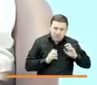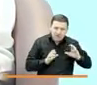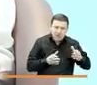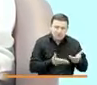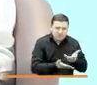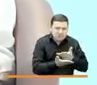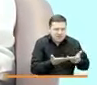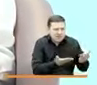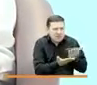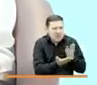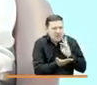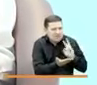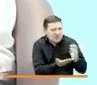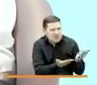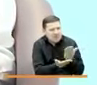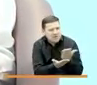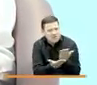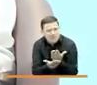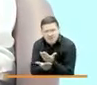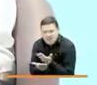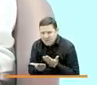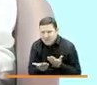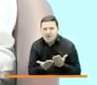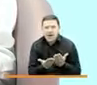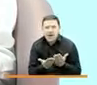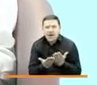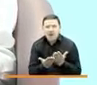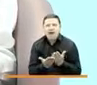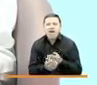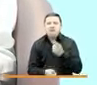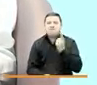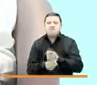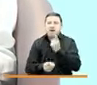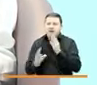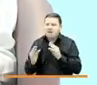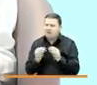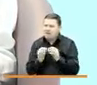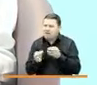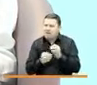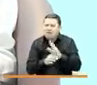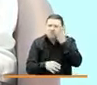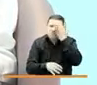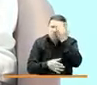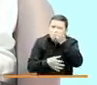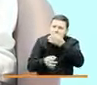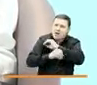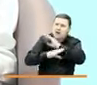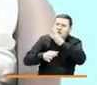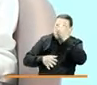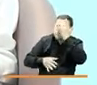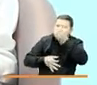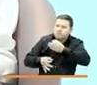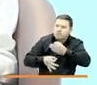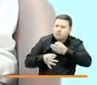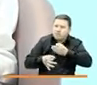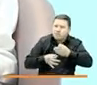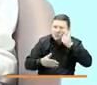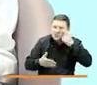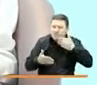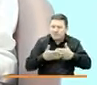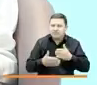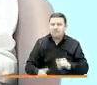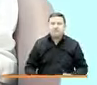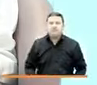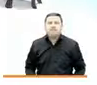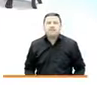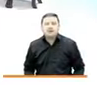llegar a hipótesis explicativas o comprensivas sobre estos fenómenos que estoy mencionando.